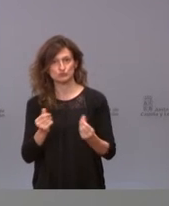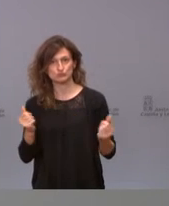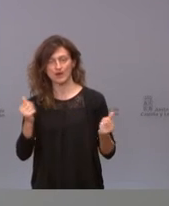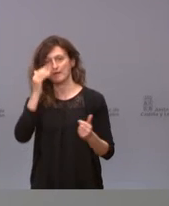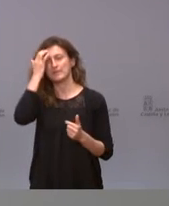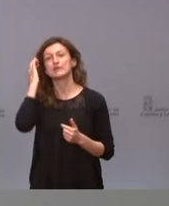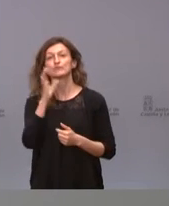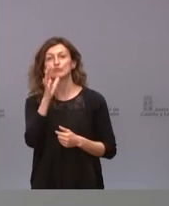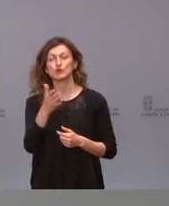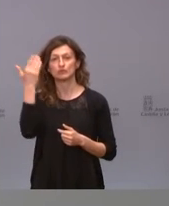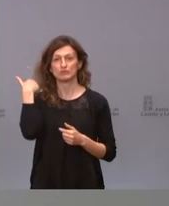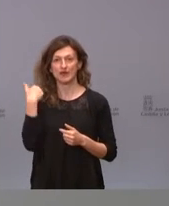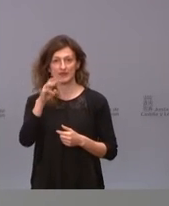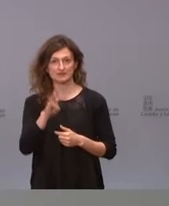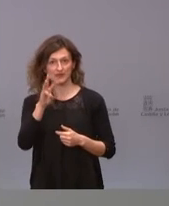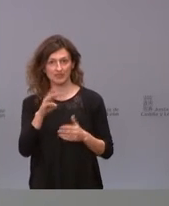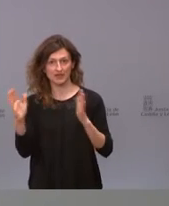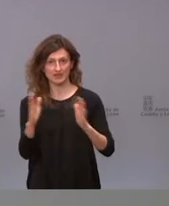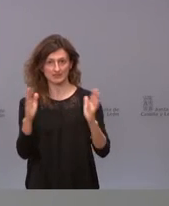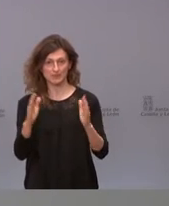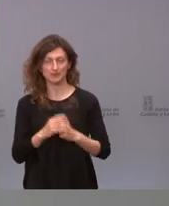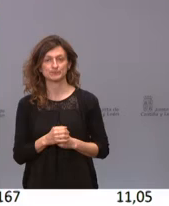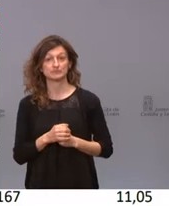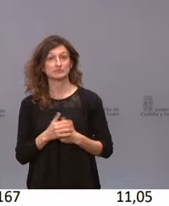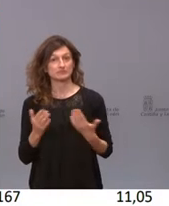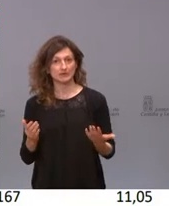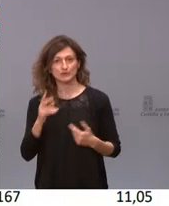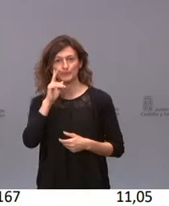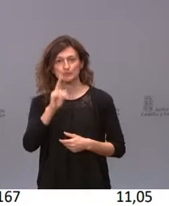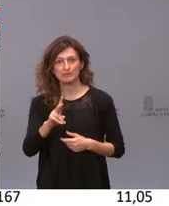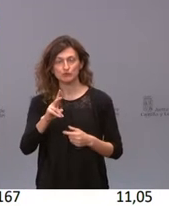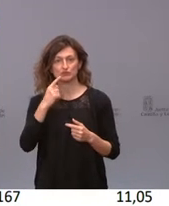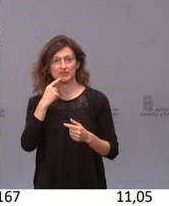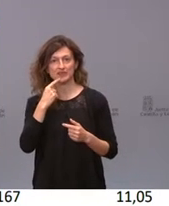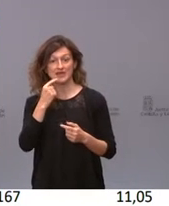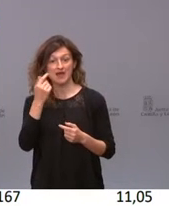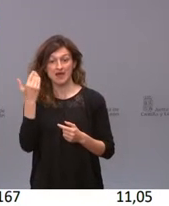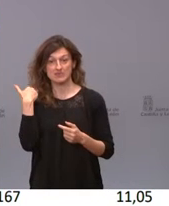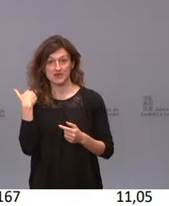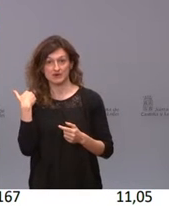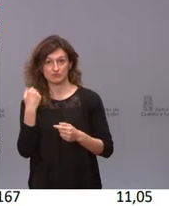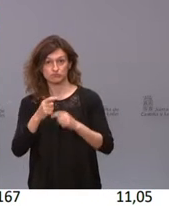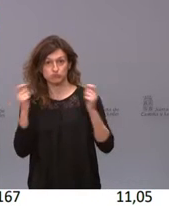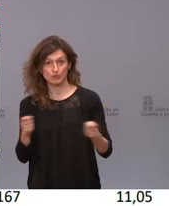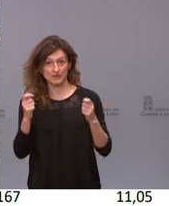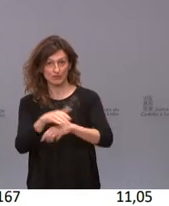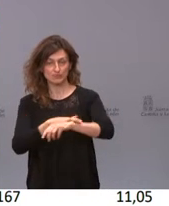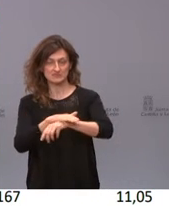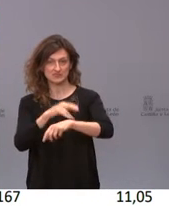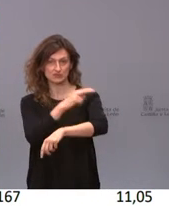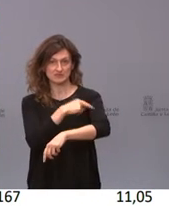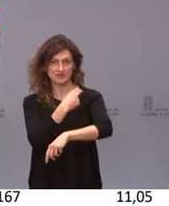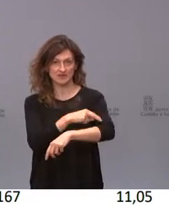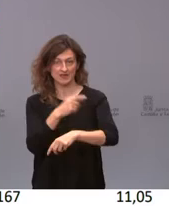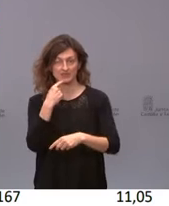suave, desde luego, que la tercera ola, pero sí que estamos incrementando los casos. Ayer los datos publicados por el Ministerio de Sanidad